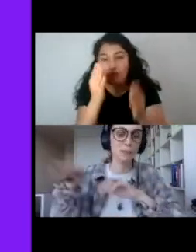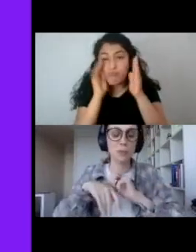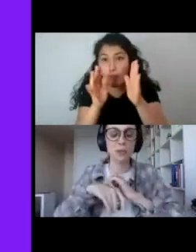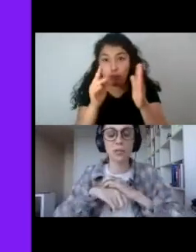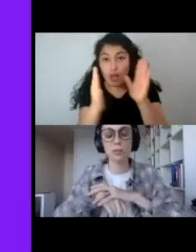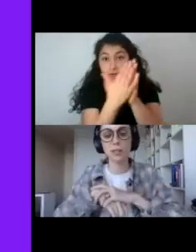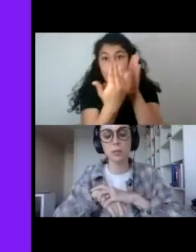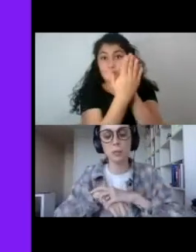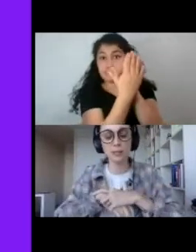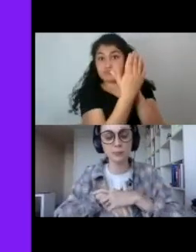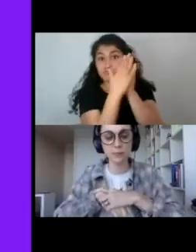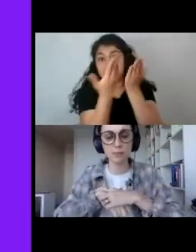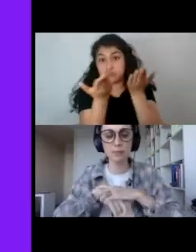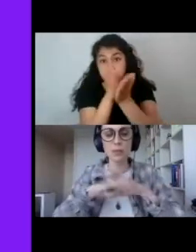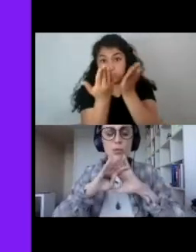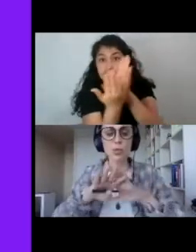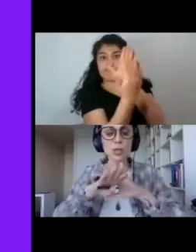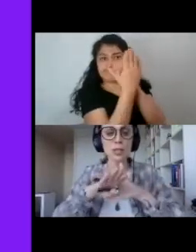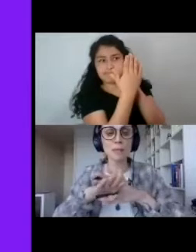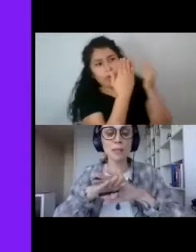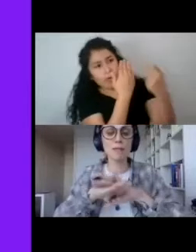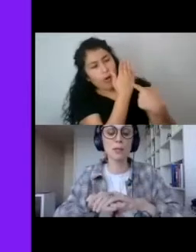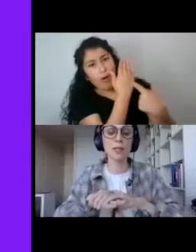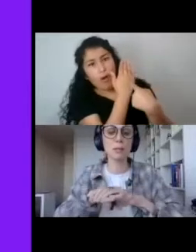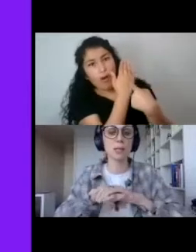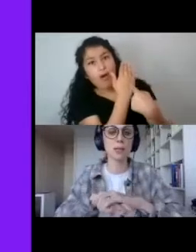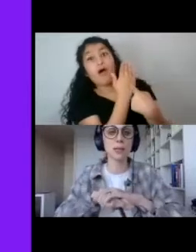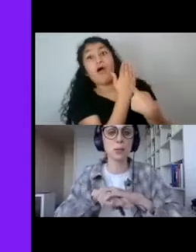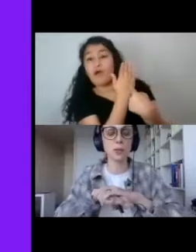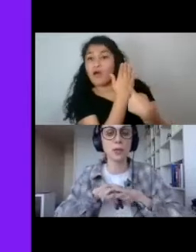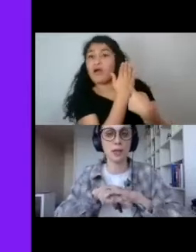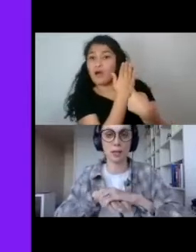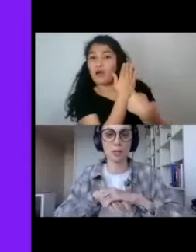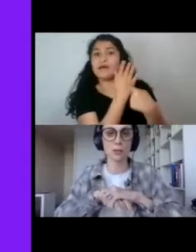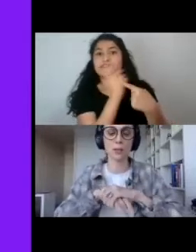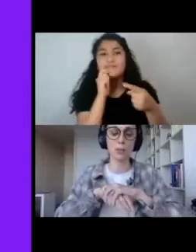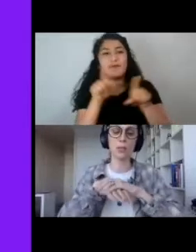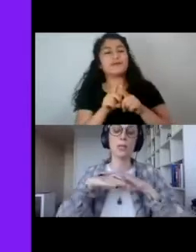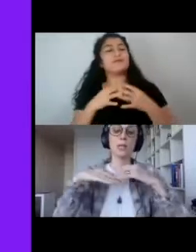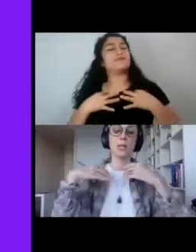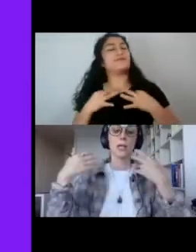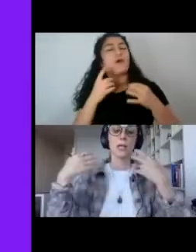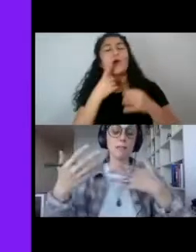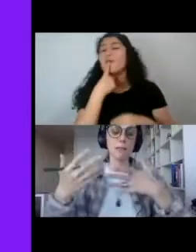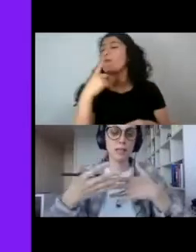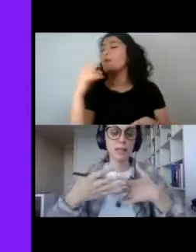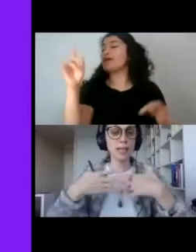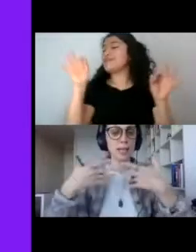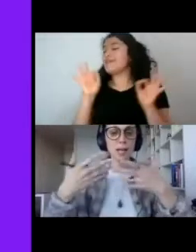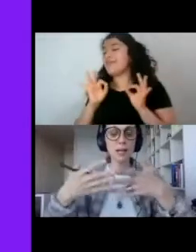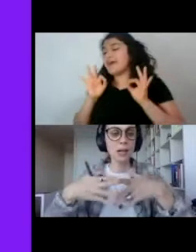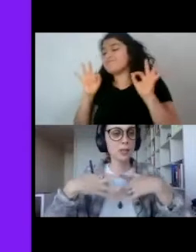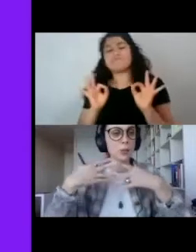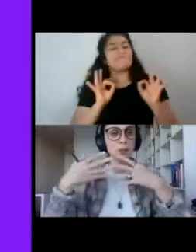voy a mostrar en un ratito más. solo con la tapa ya vemos este imaginario del cuento de Hada, ¿no? Como la feminidad